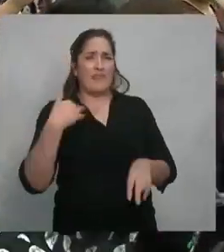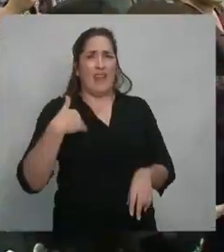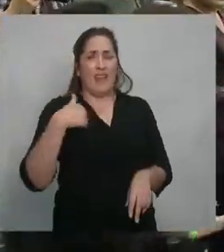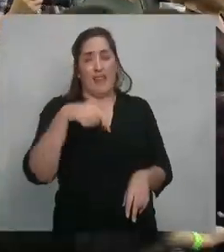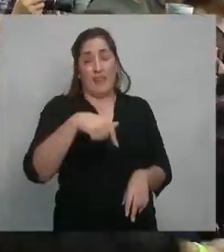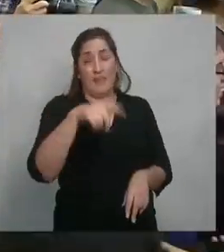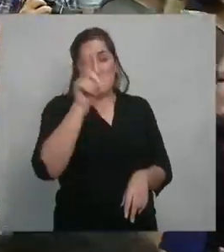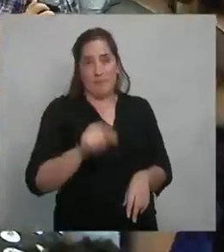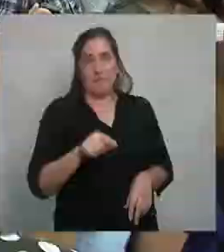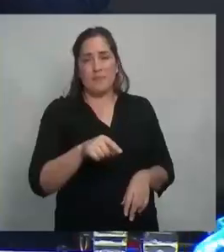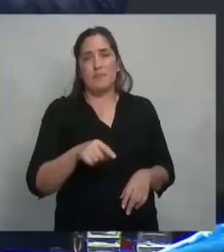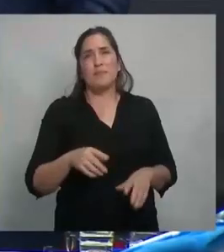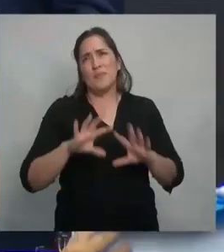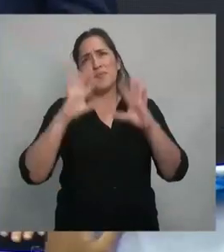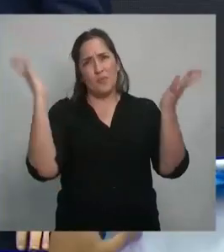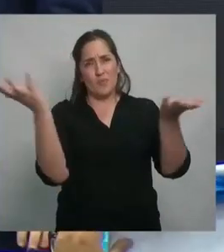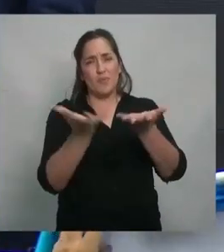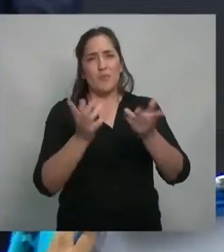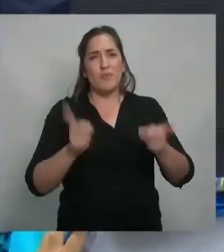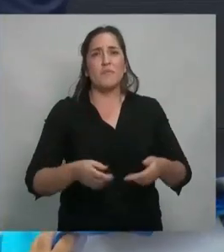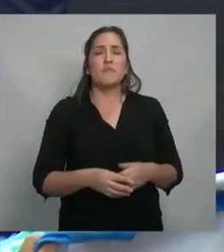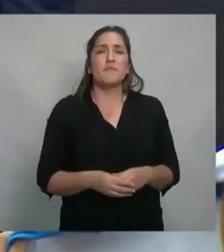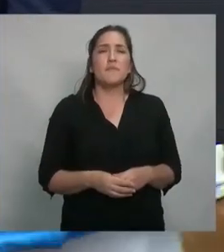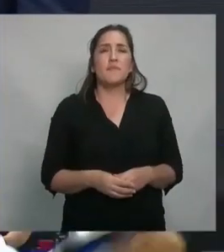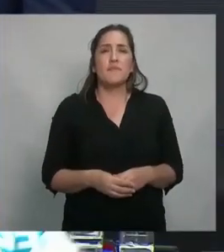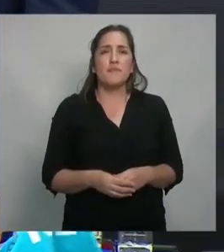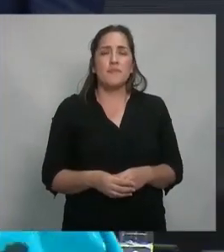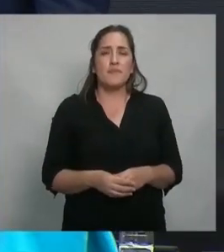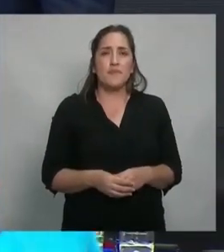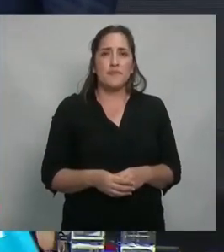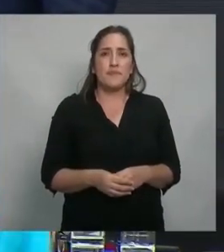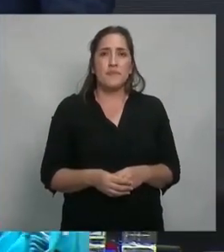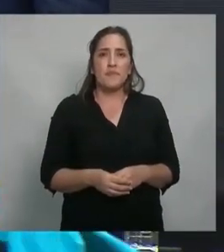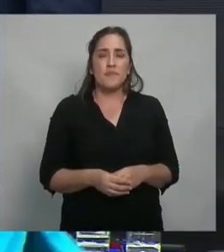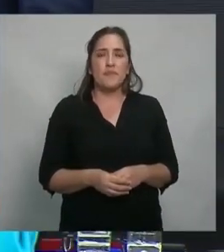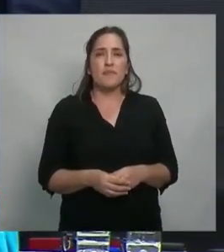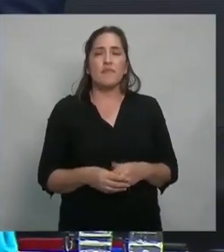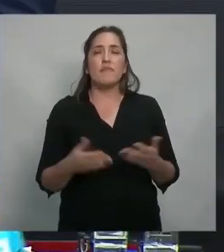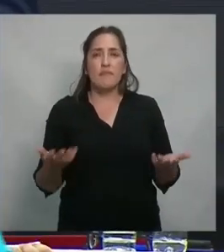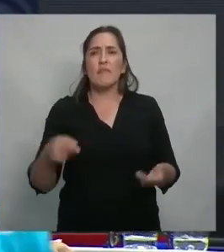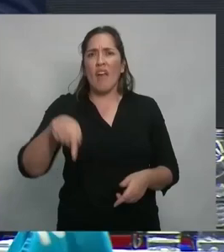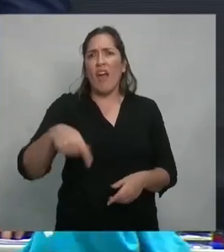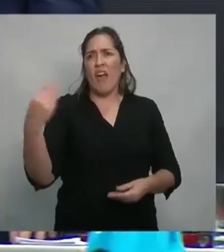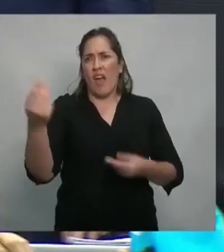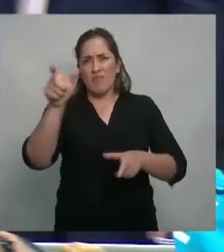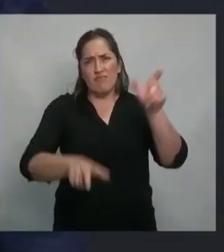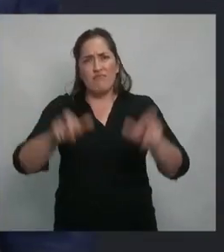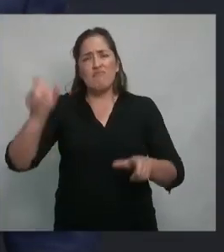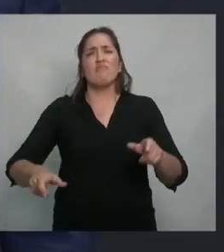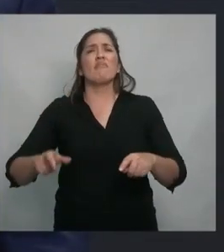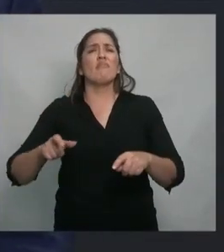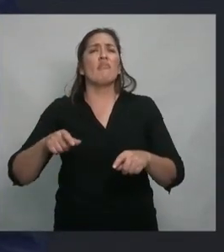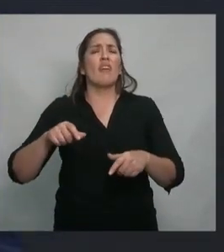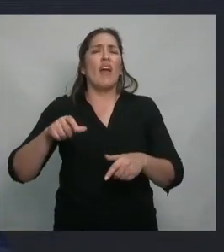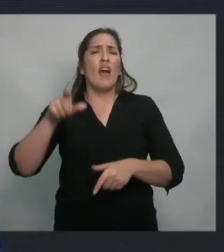también, Cristina, que hay aquí dirigentes, además de políticos de América Latina,